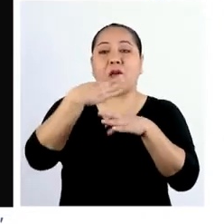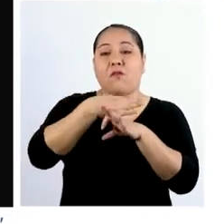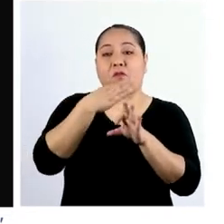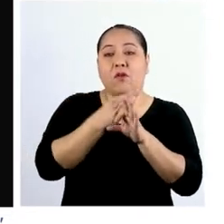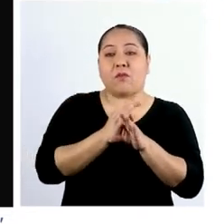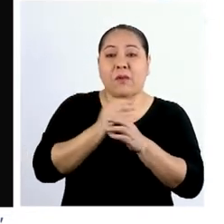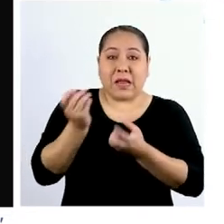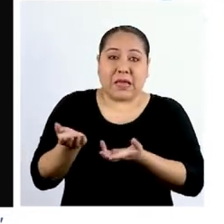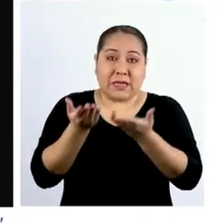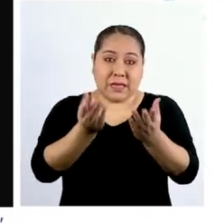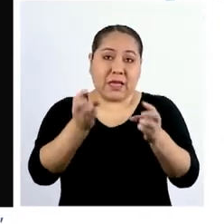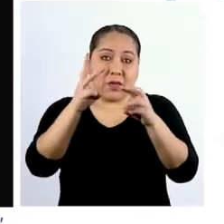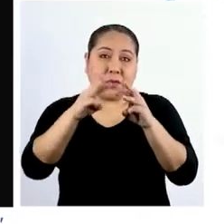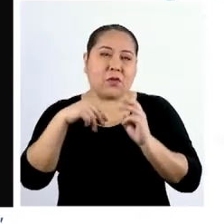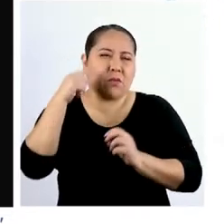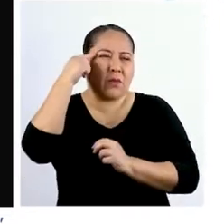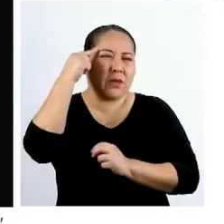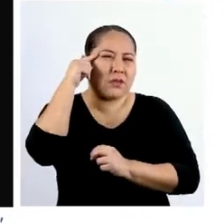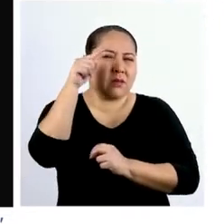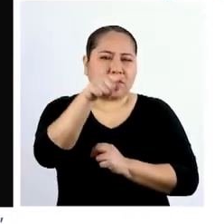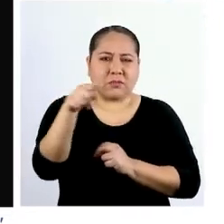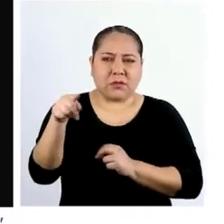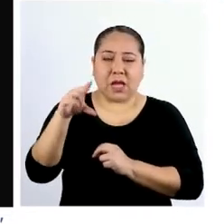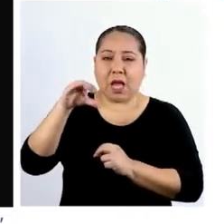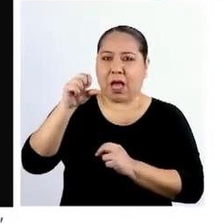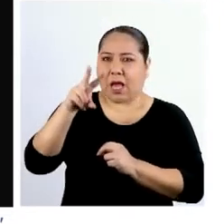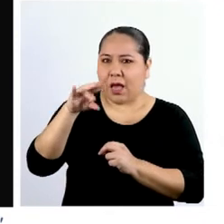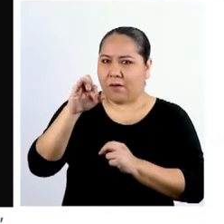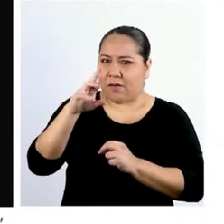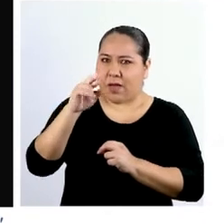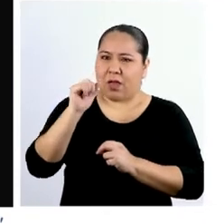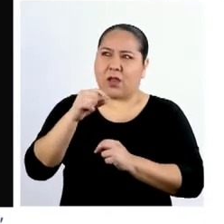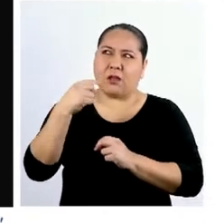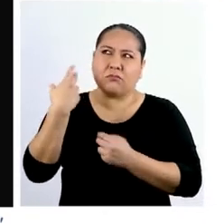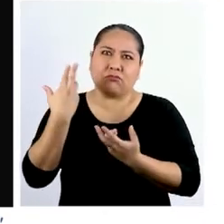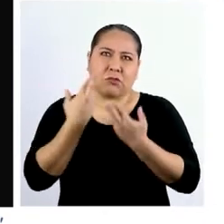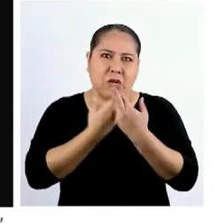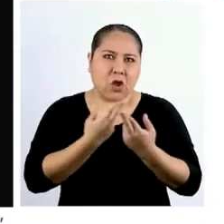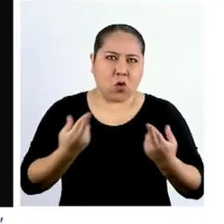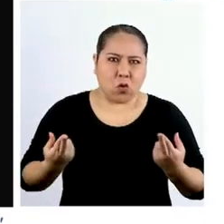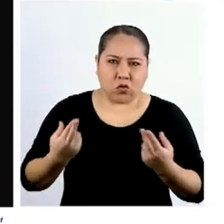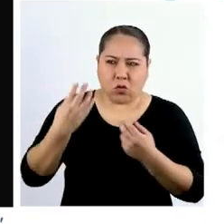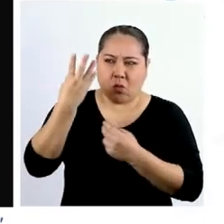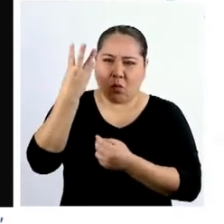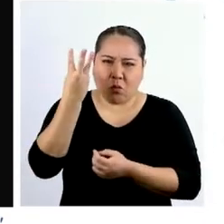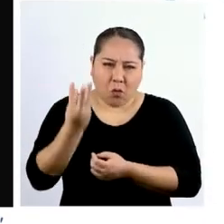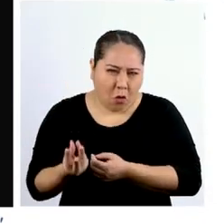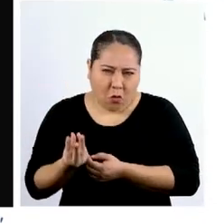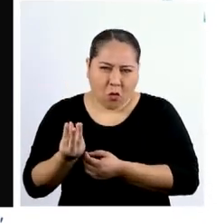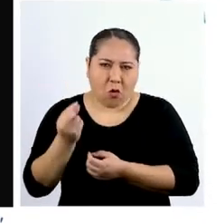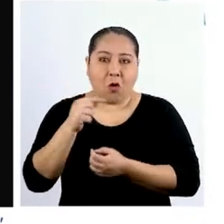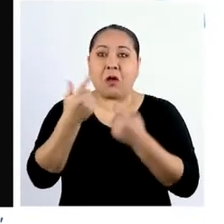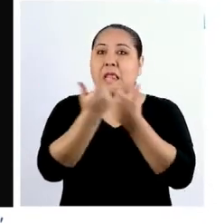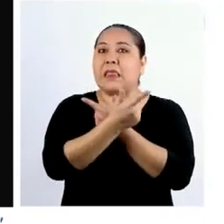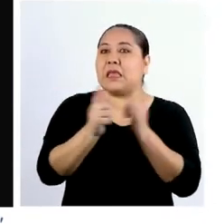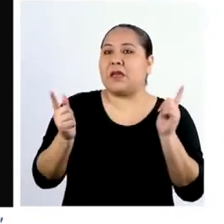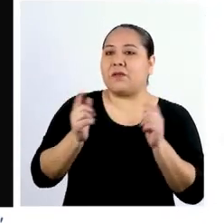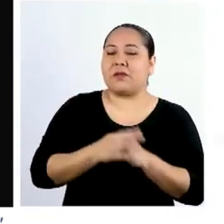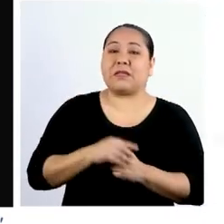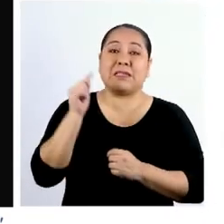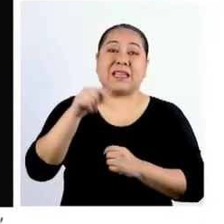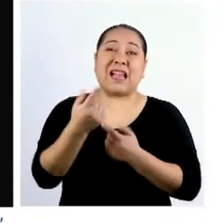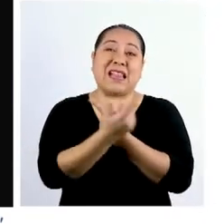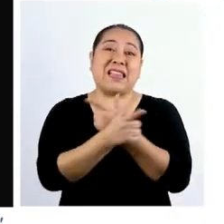para llegar a la mesa. ¿Qué piensan ustedes? ¿Que el caviar es un recurso escaso o un recurso de libre uso? Si fuera un